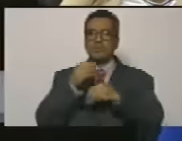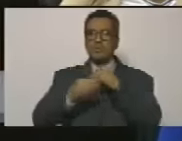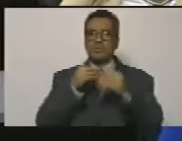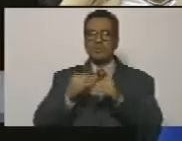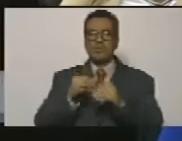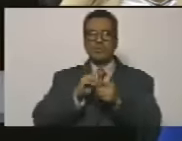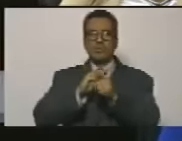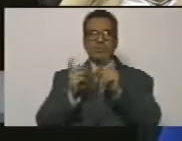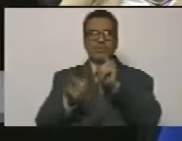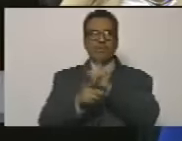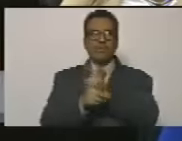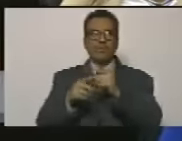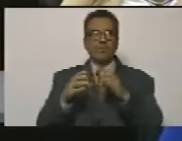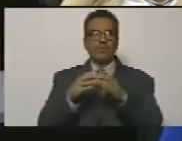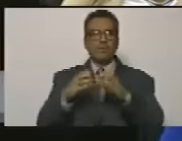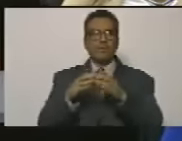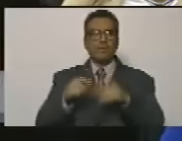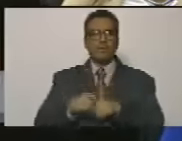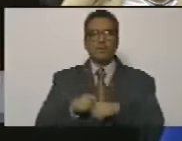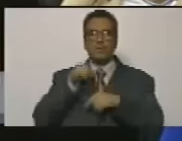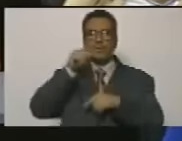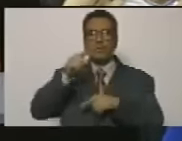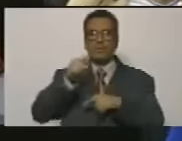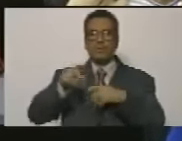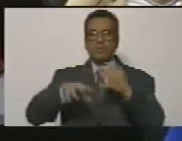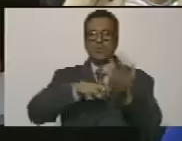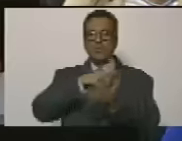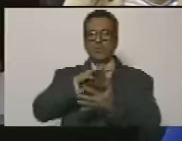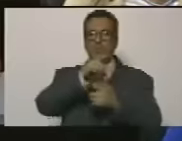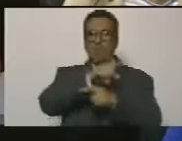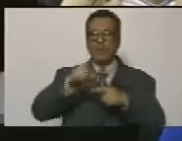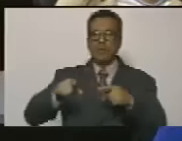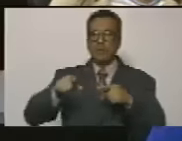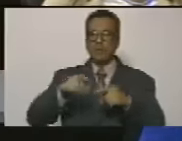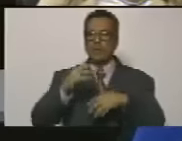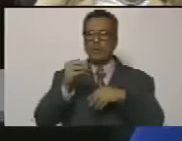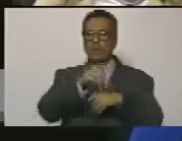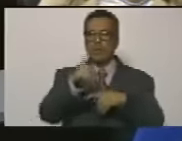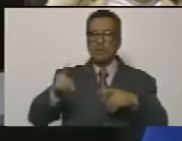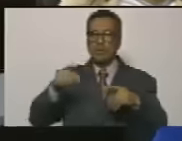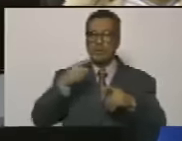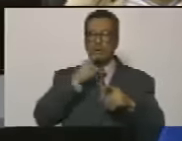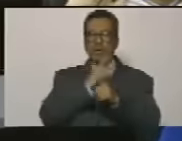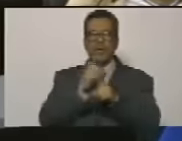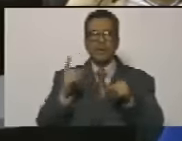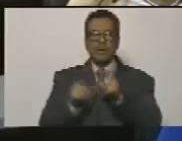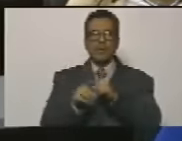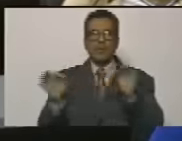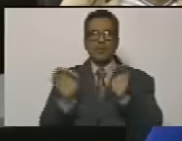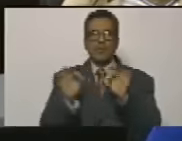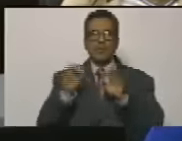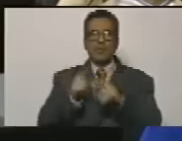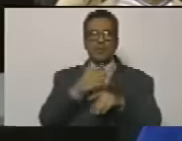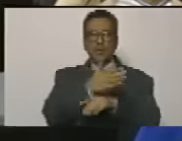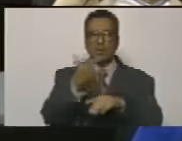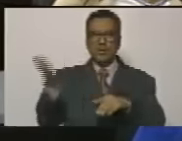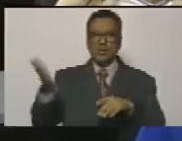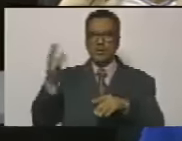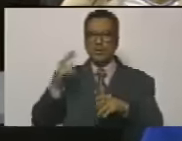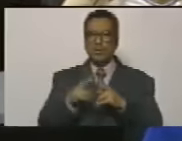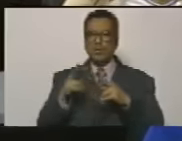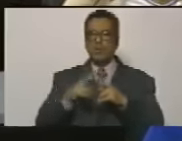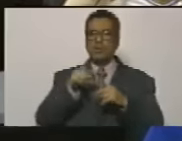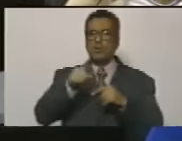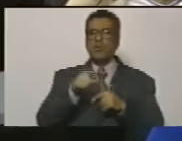rectificación y ese es el problema de esto porque no han hecho ustedes una rectificación ustedes ofrecieron una